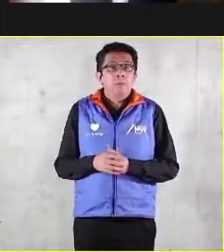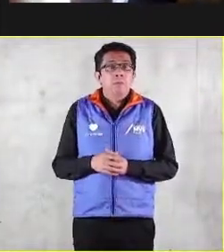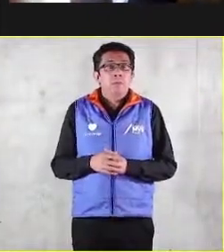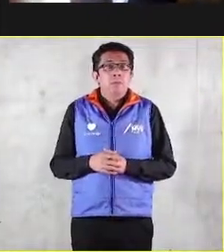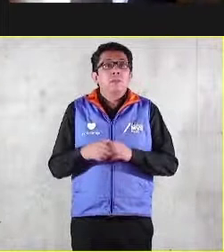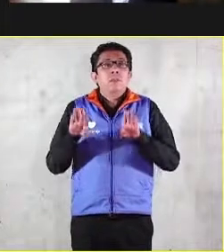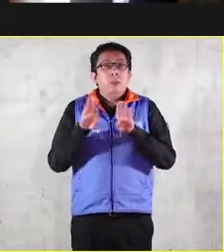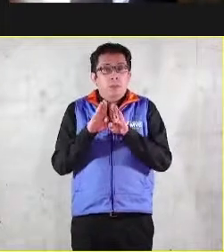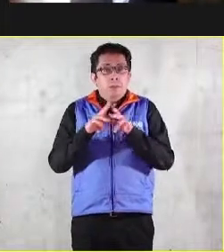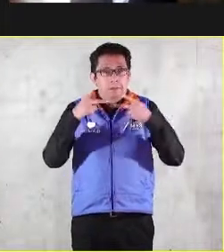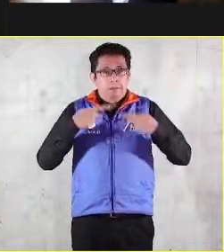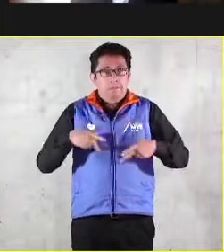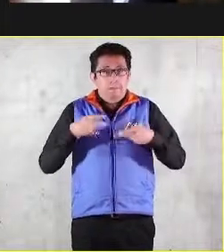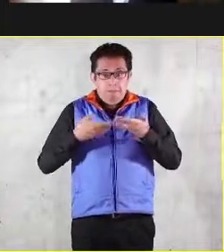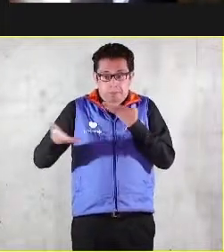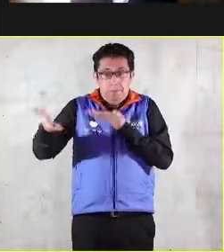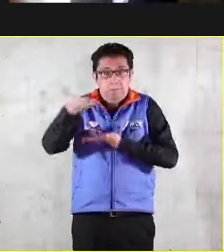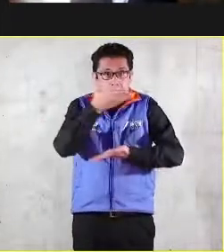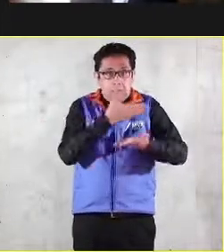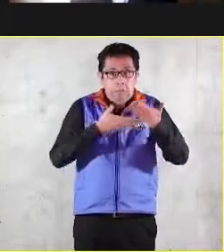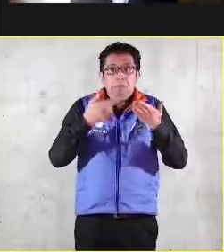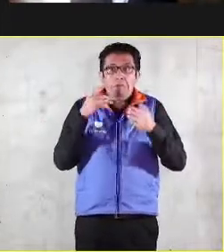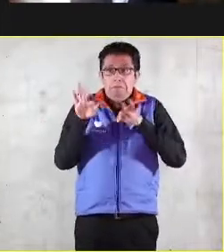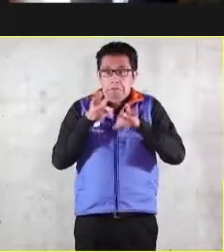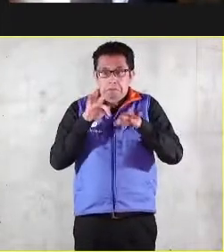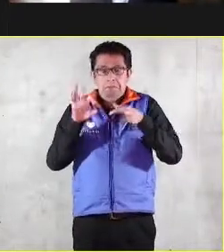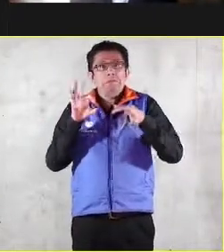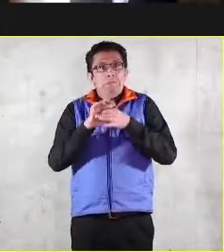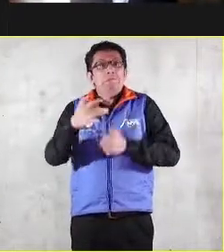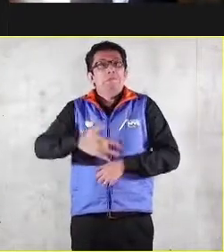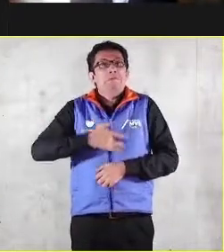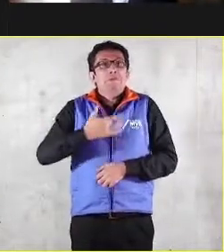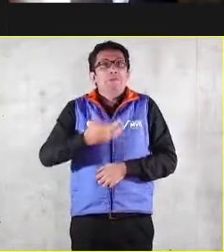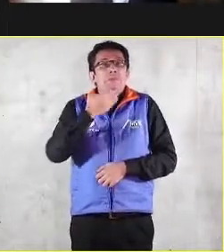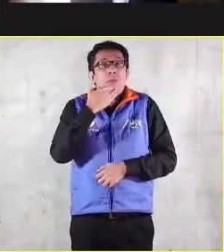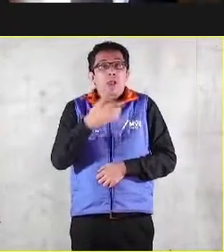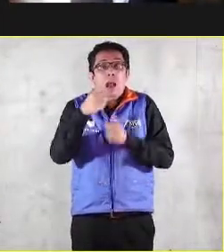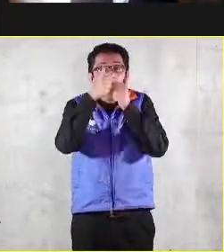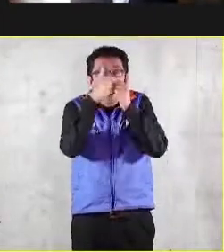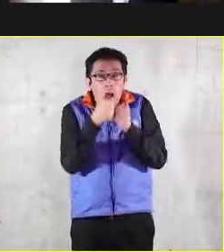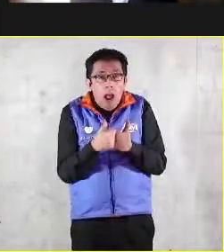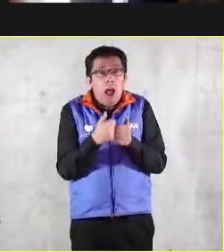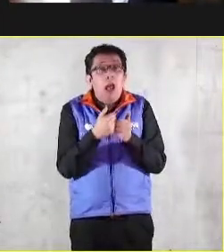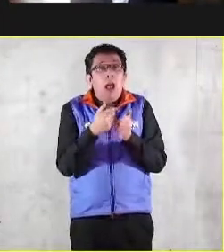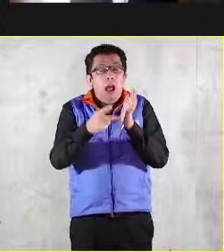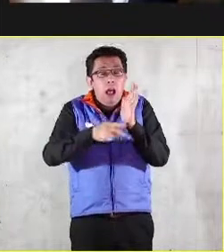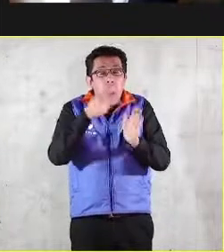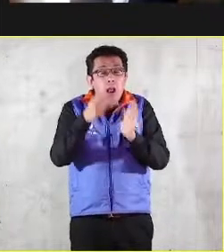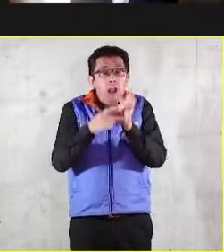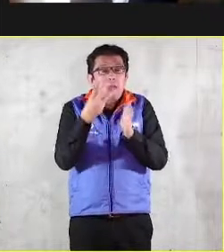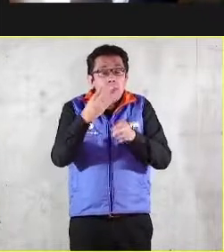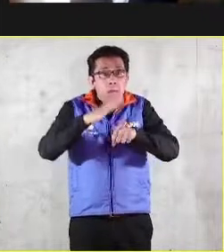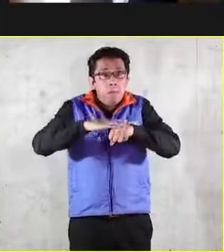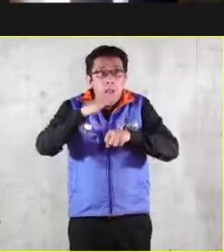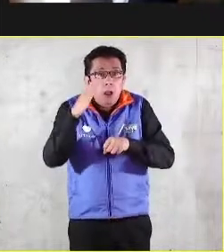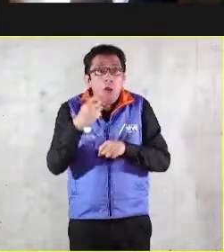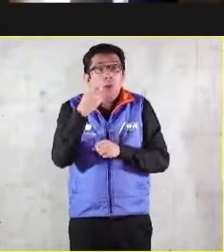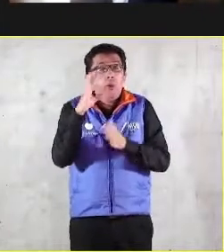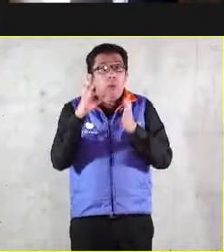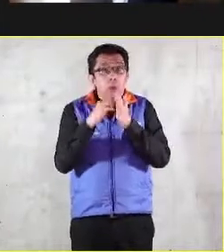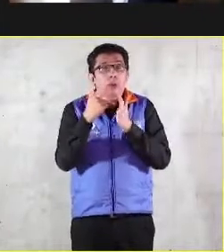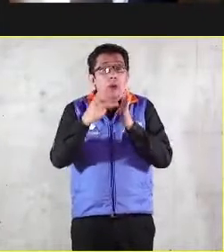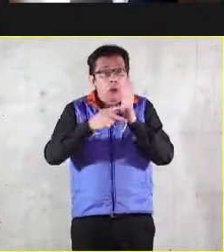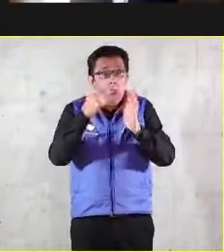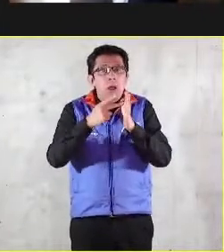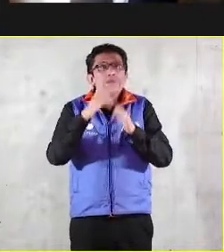sentido y significado en su trabajo se quedan tres veces más en la empresa, están 1.7 veces